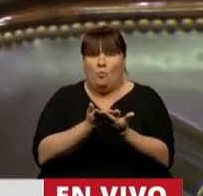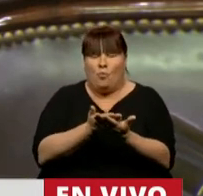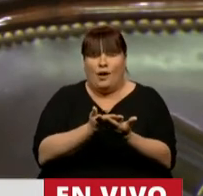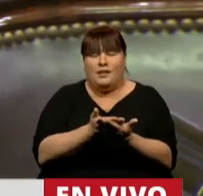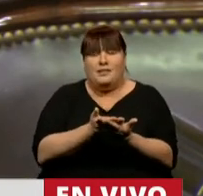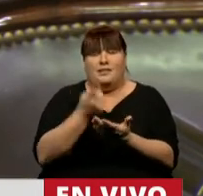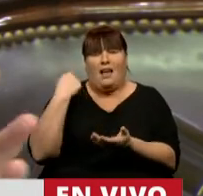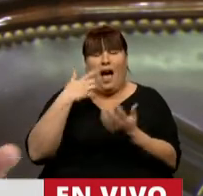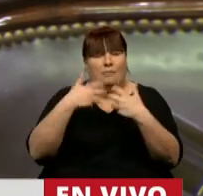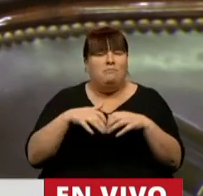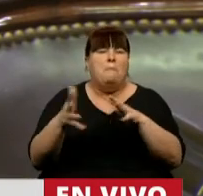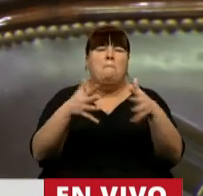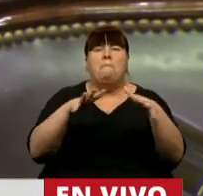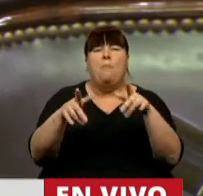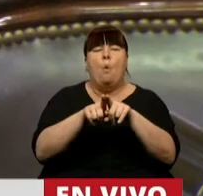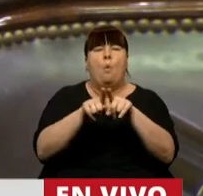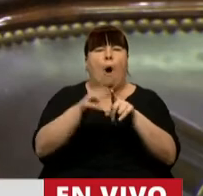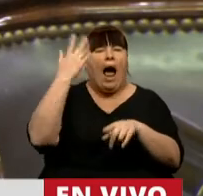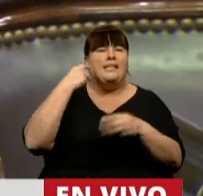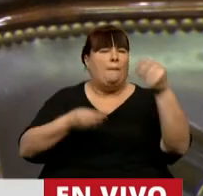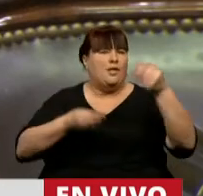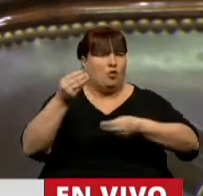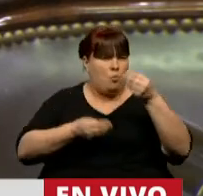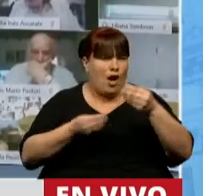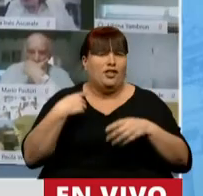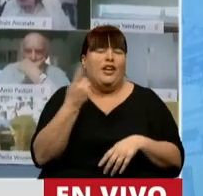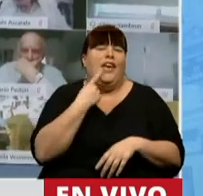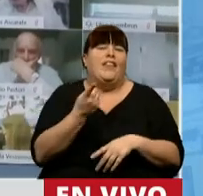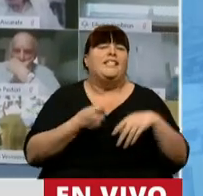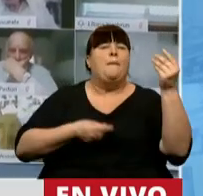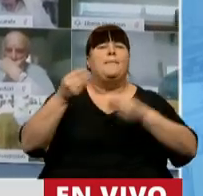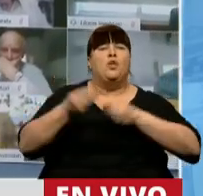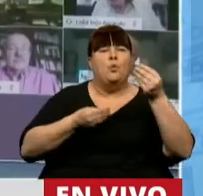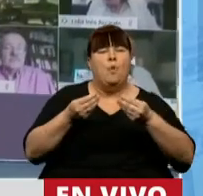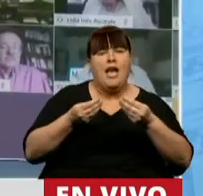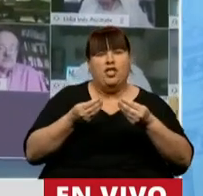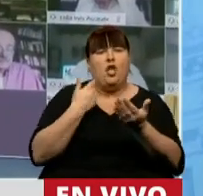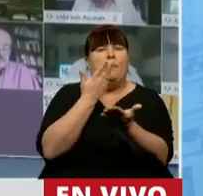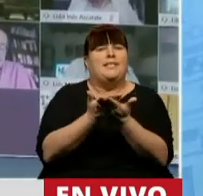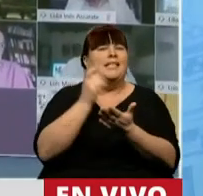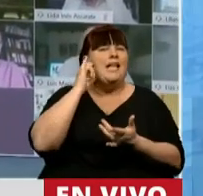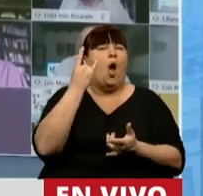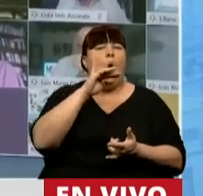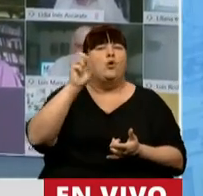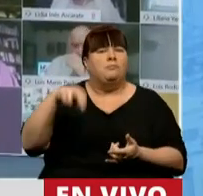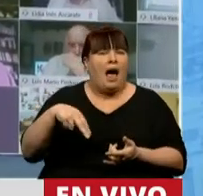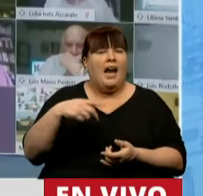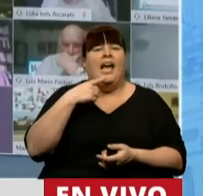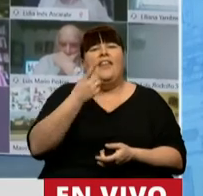parecido a lo del presupuesto, que se dice un presupuesto que presentó Guzmán diciendo